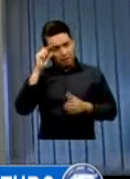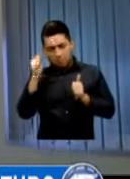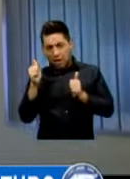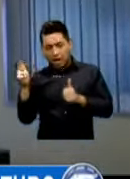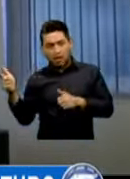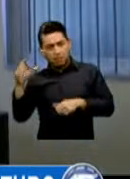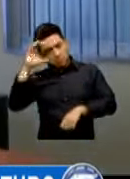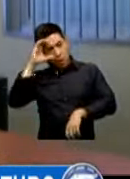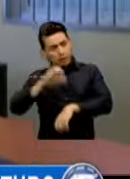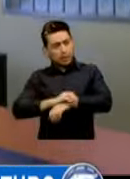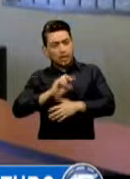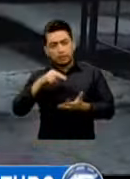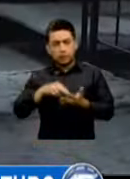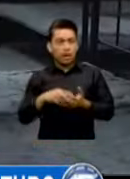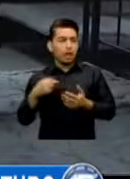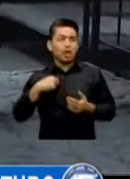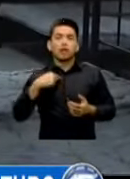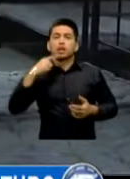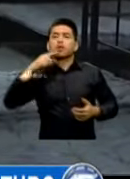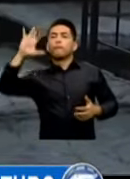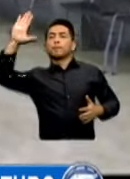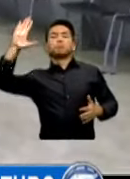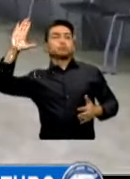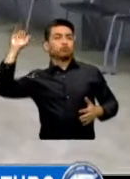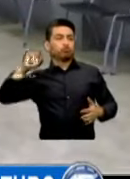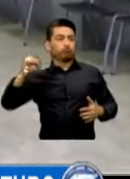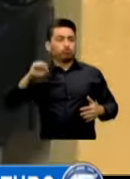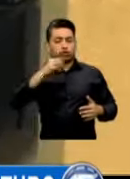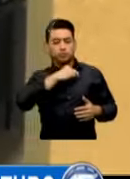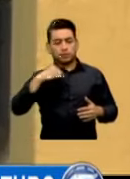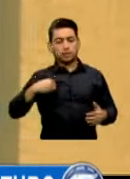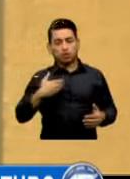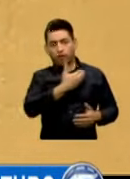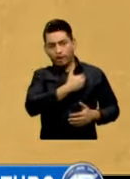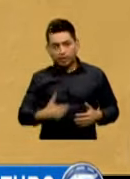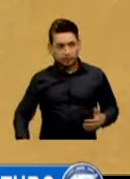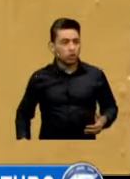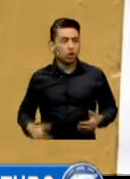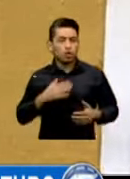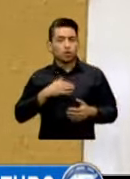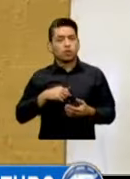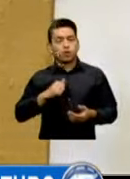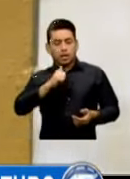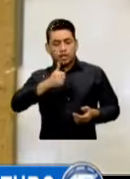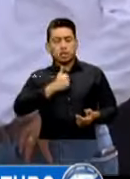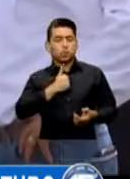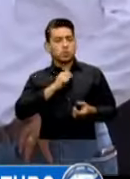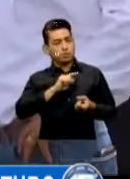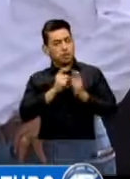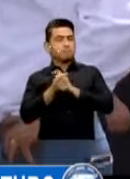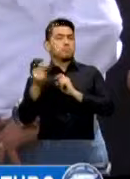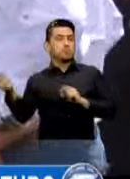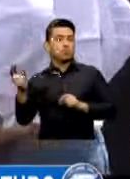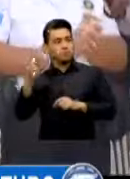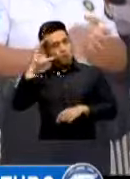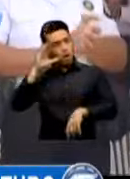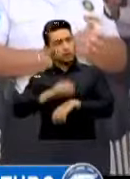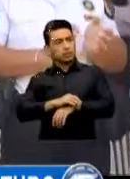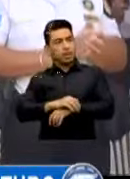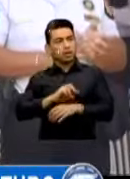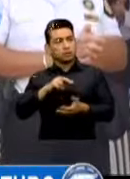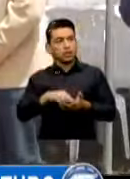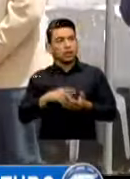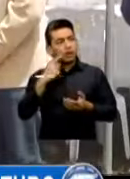Hay Un Compromiso Del Ministerio De Gobernación Hay Un Compromiso De Una Actitud Diferente De Los Policías Que Lo Que Estamos Haciendo Con Este Proceso De